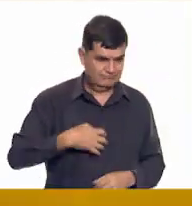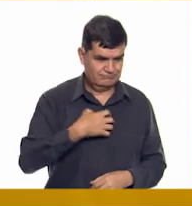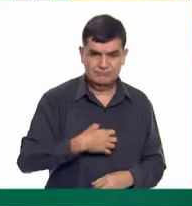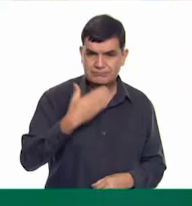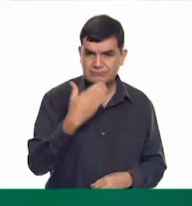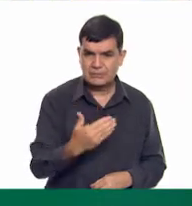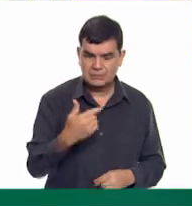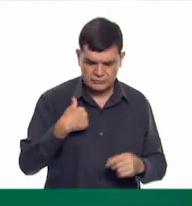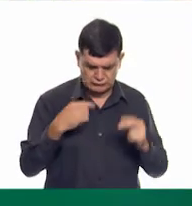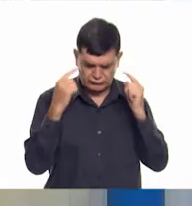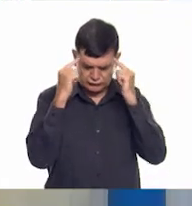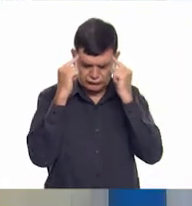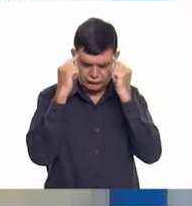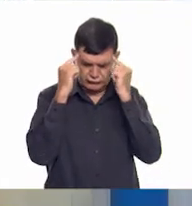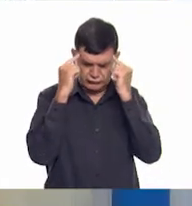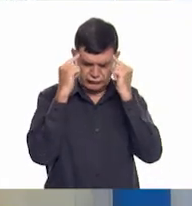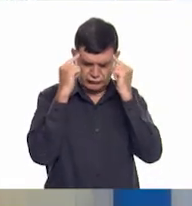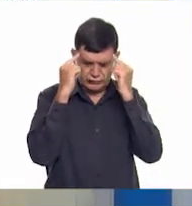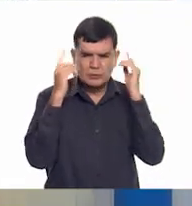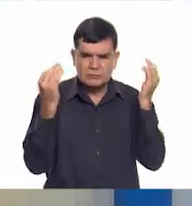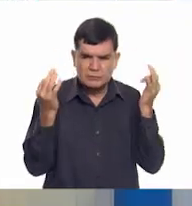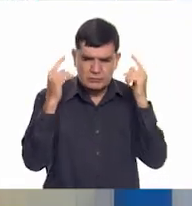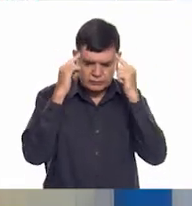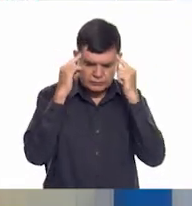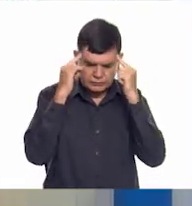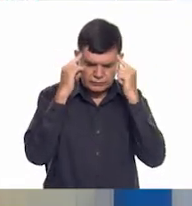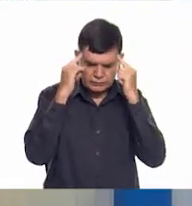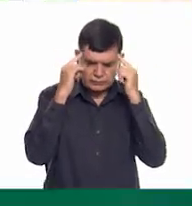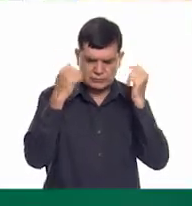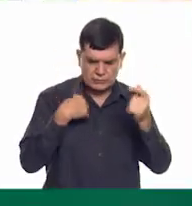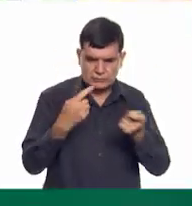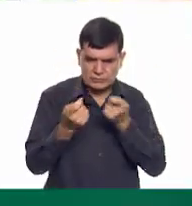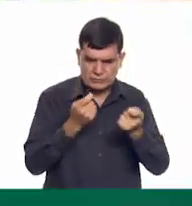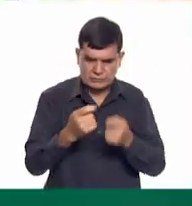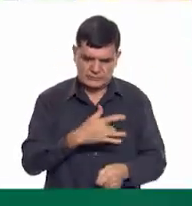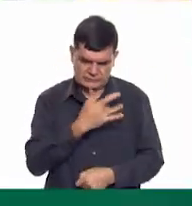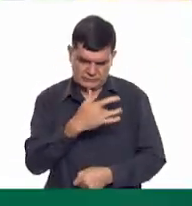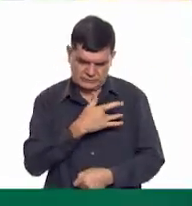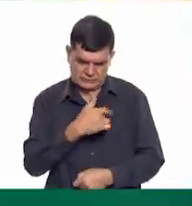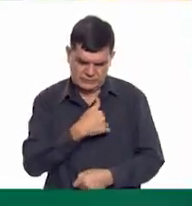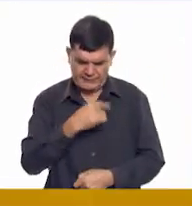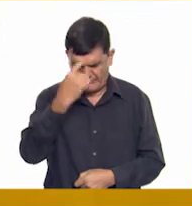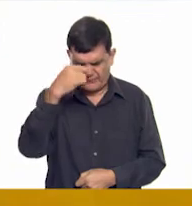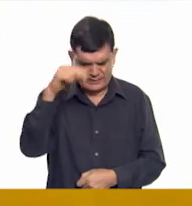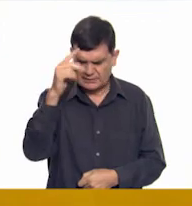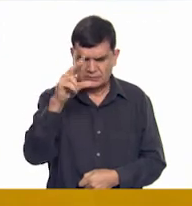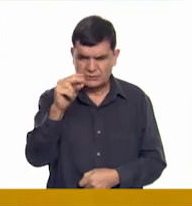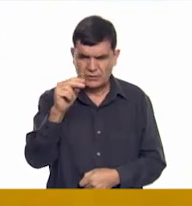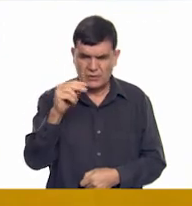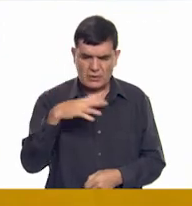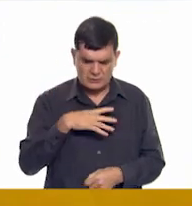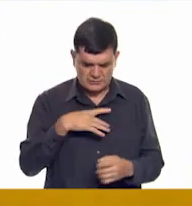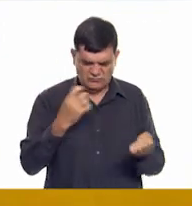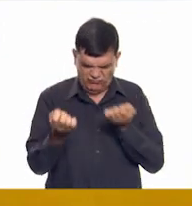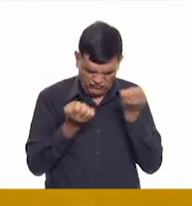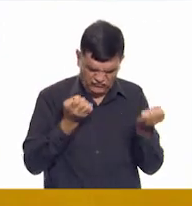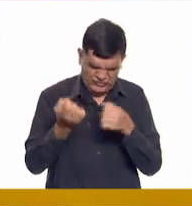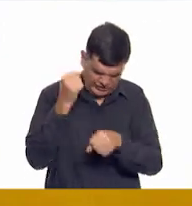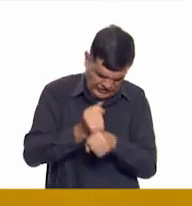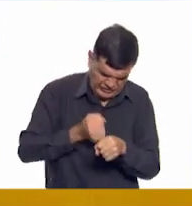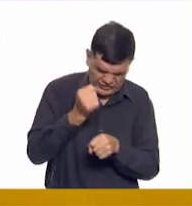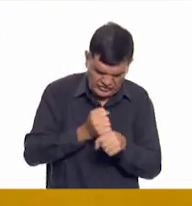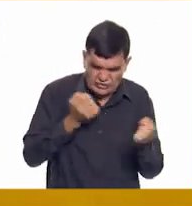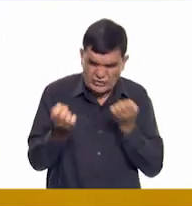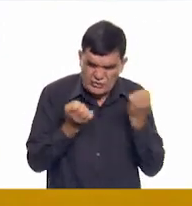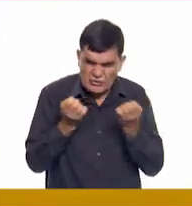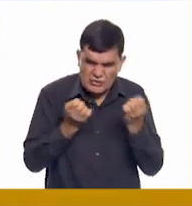Voy a intentar telepatearme con alguien. Eso, recuerden, como la regulación de los sentimientos no es fácil. Hay que practicar. Hay que